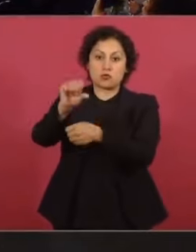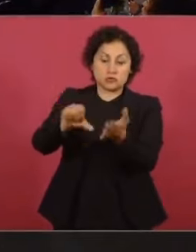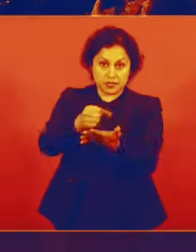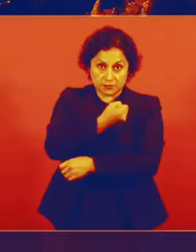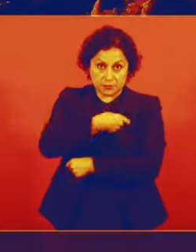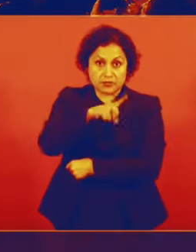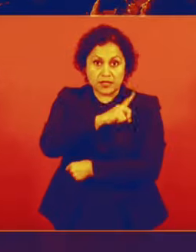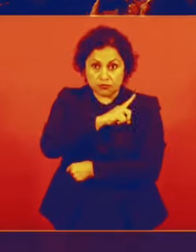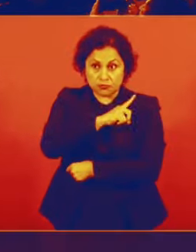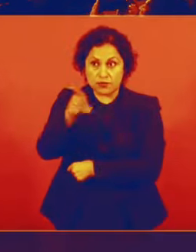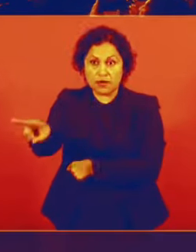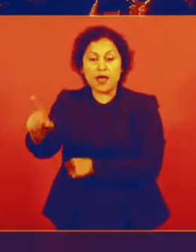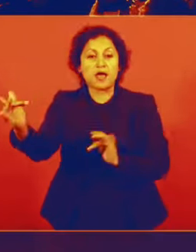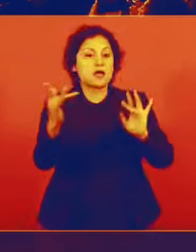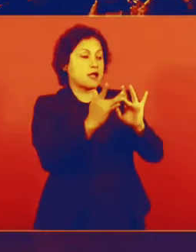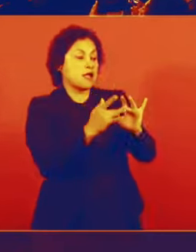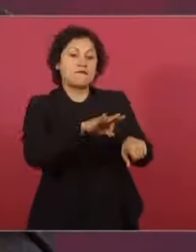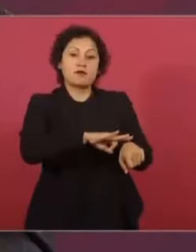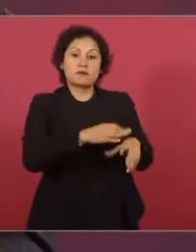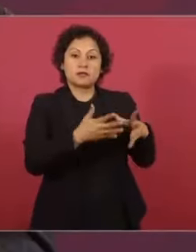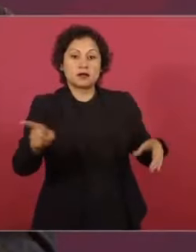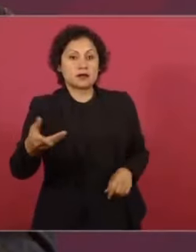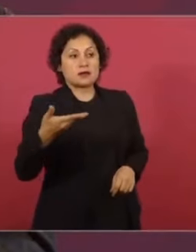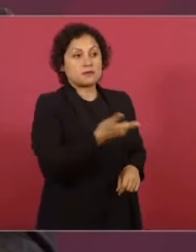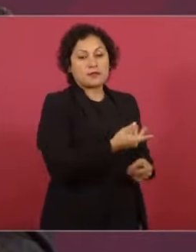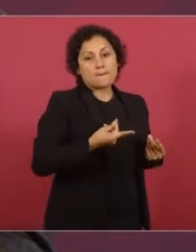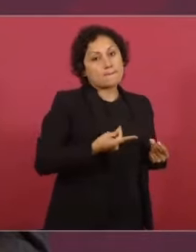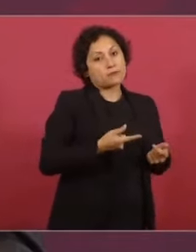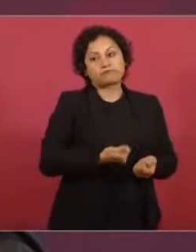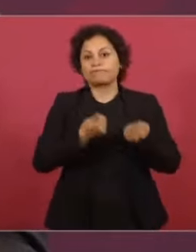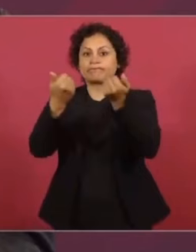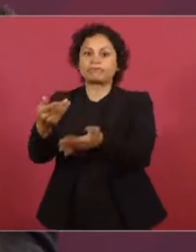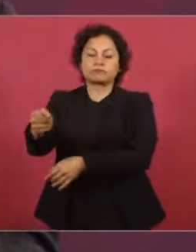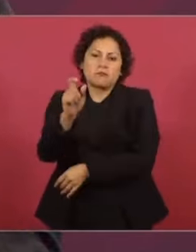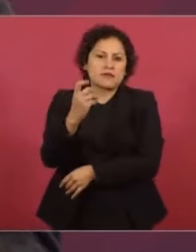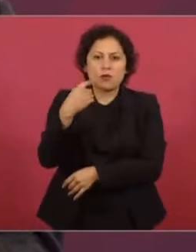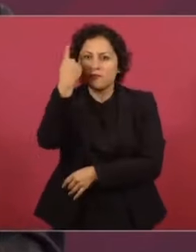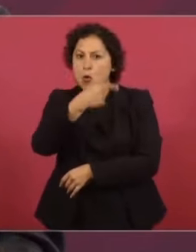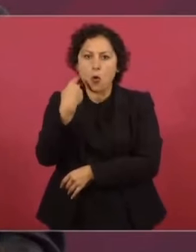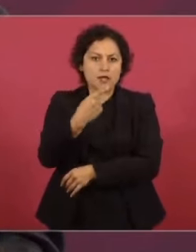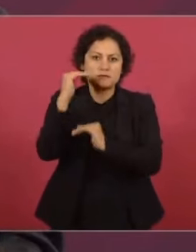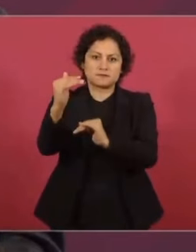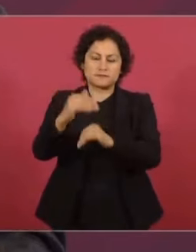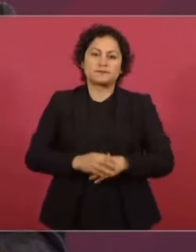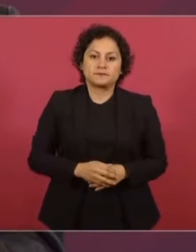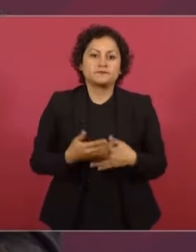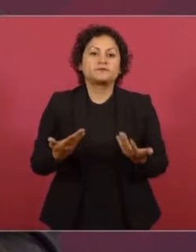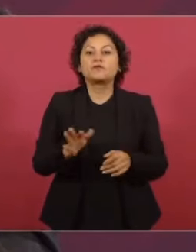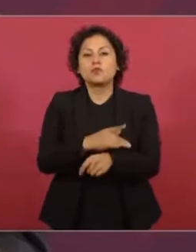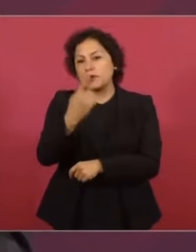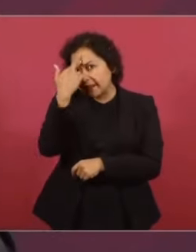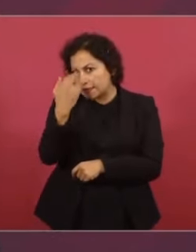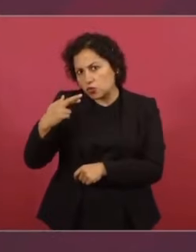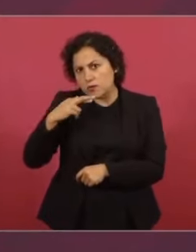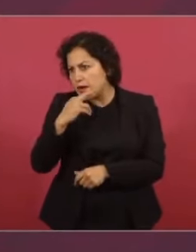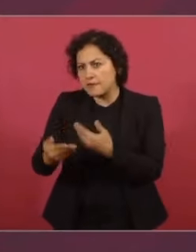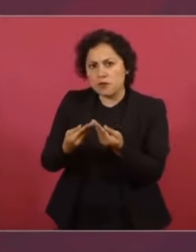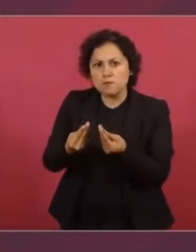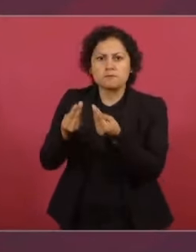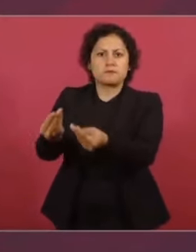en 24 horas se tenga el medicamento, porque van a estar todos los medicamentos que se utilizan